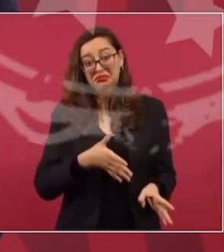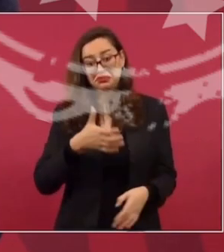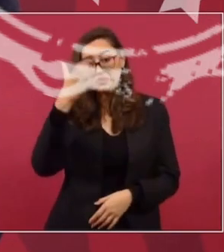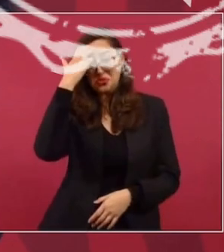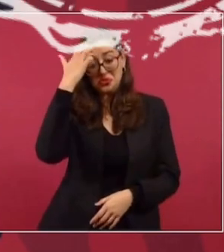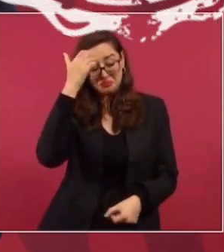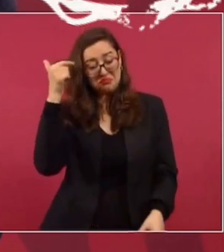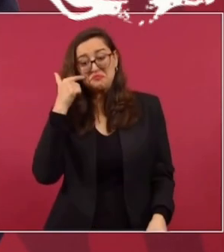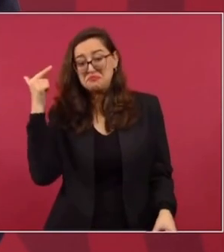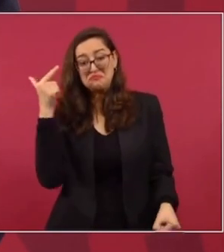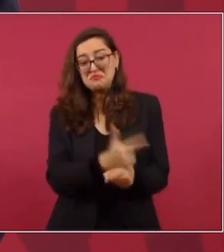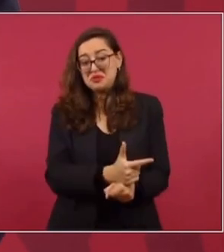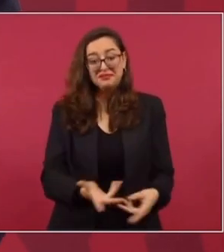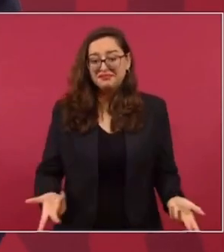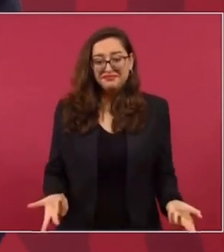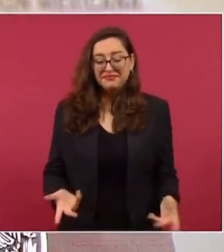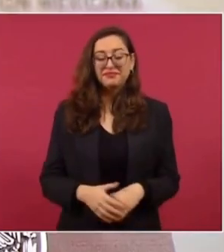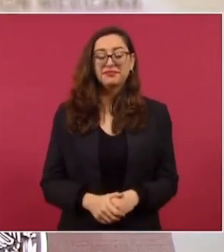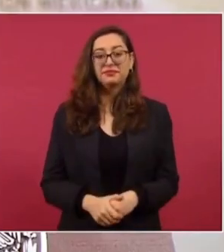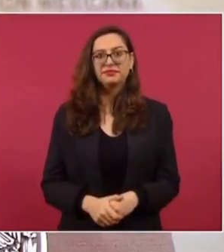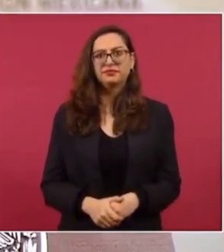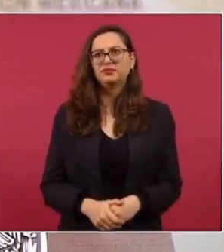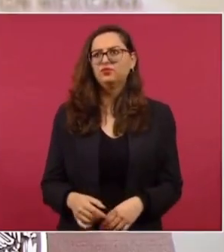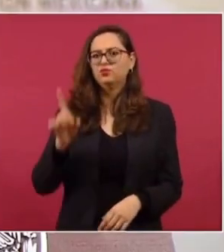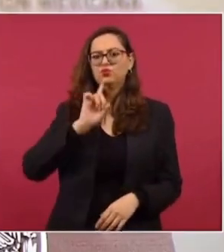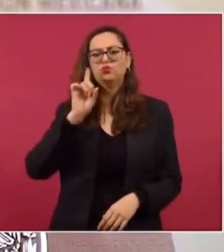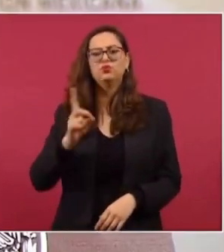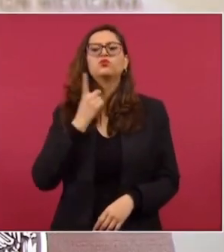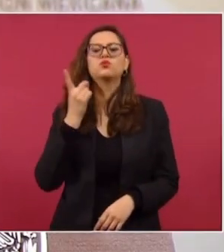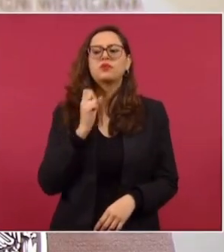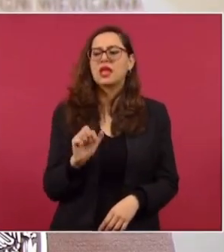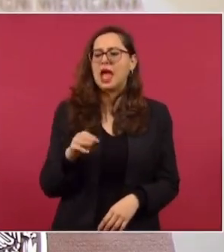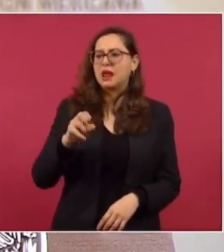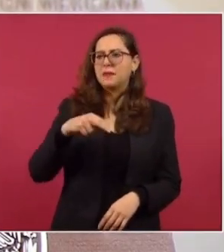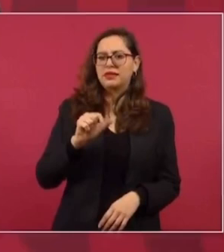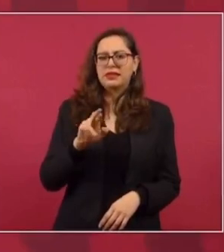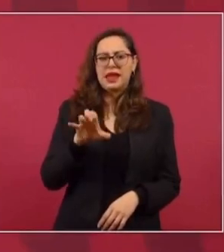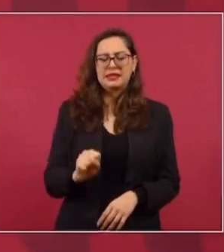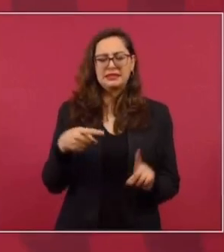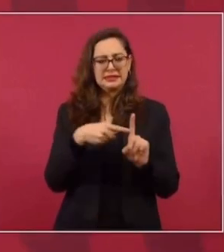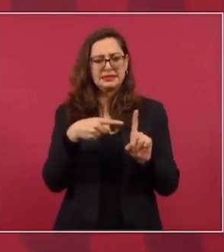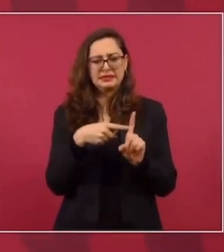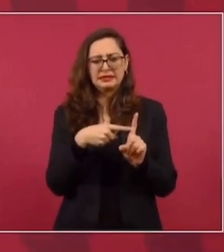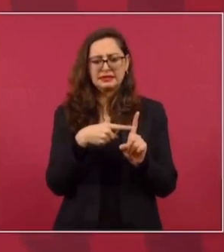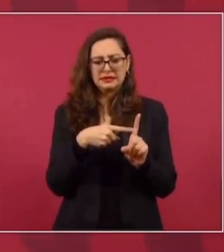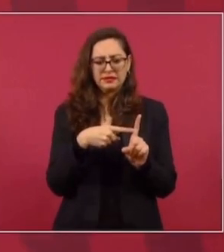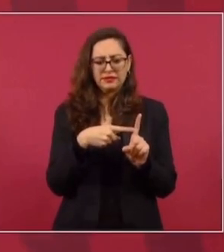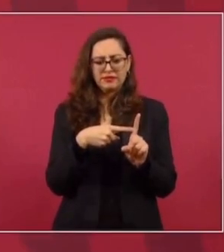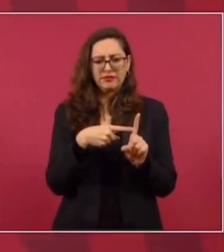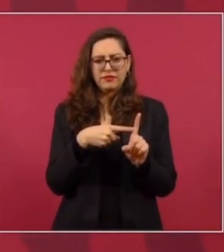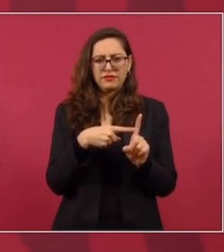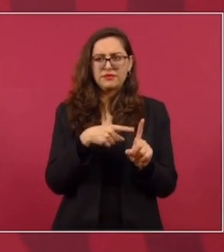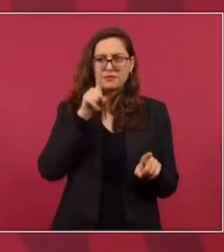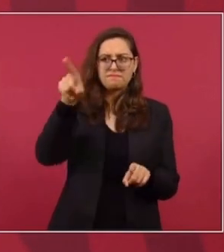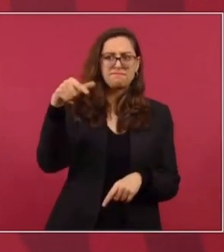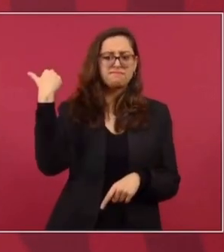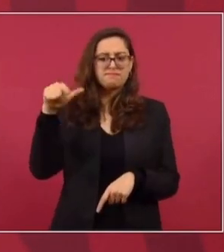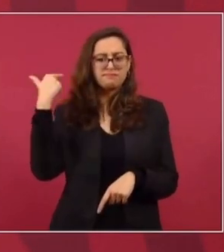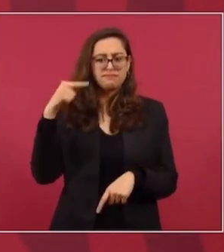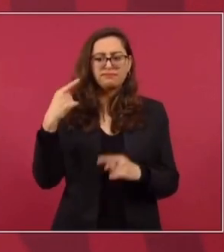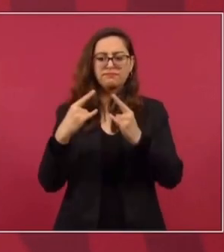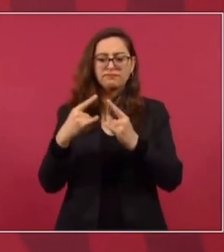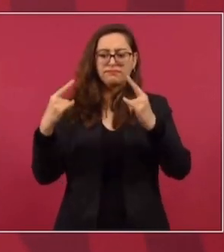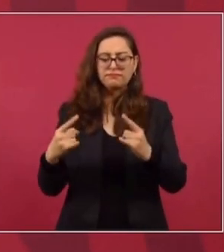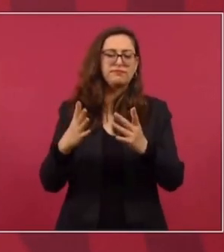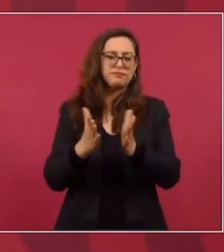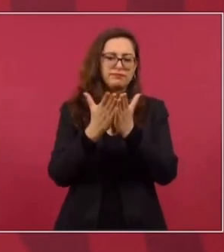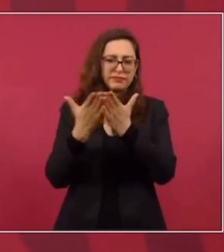Les decía yo ayer de que una diputada, Armendariz, fue a la Feria del Libro de Guadalajara y